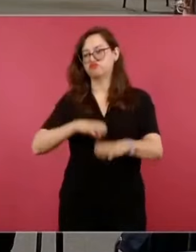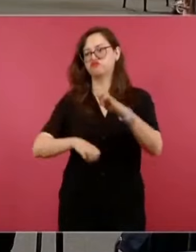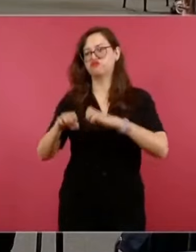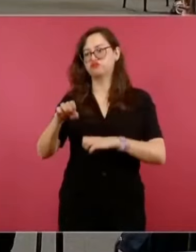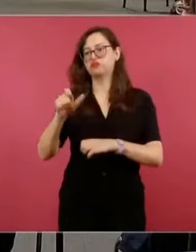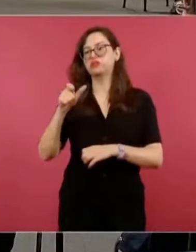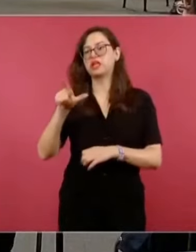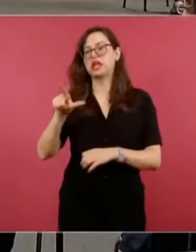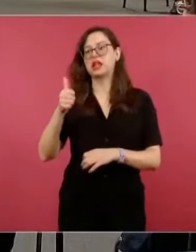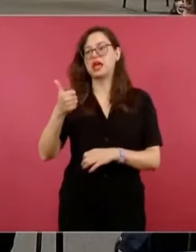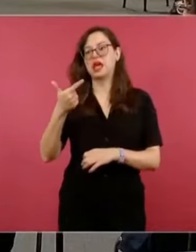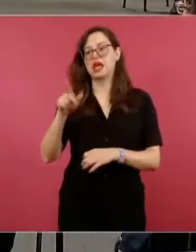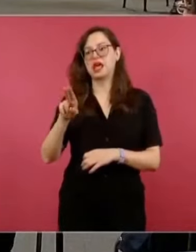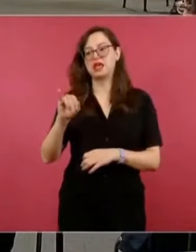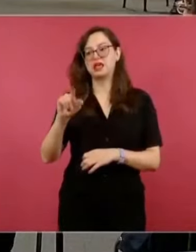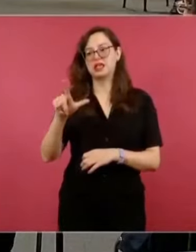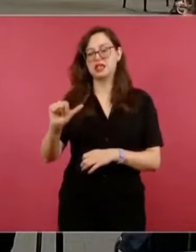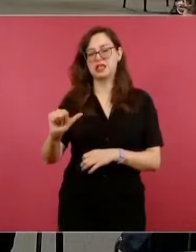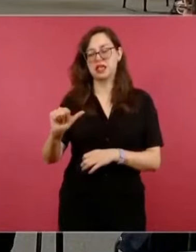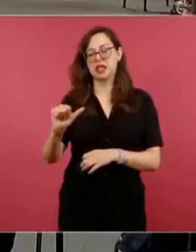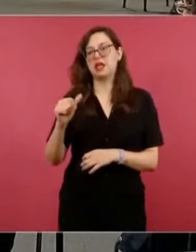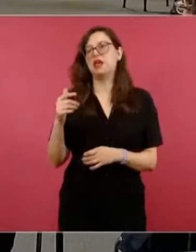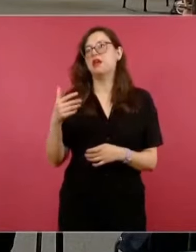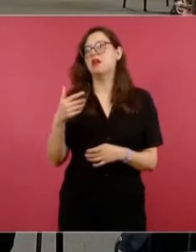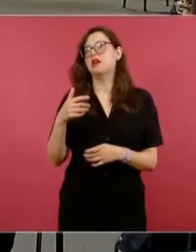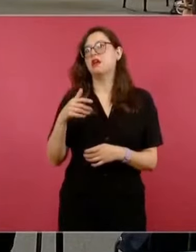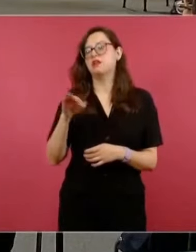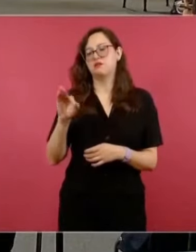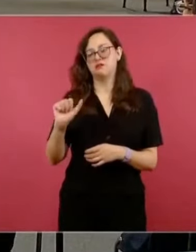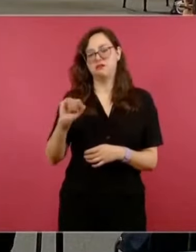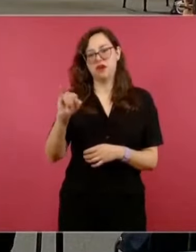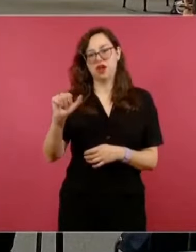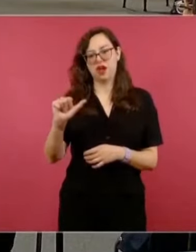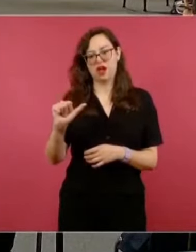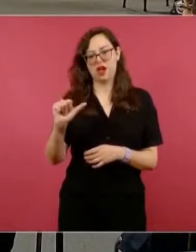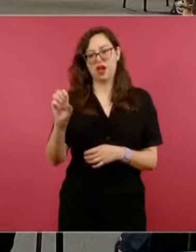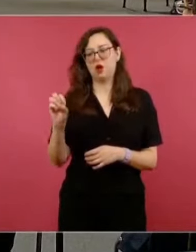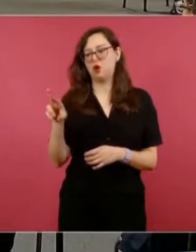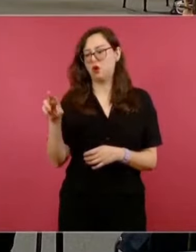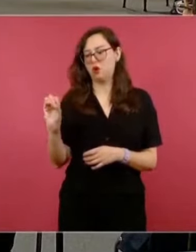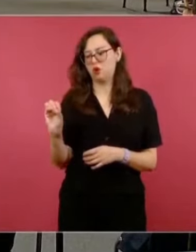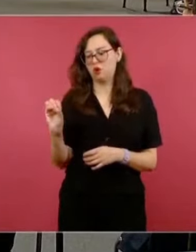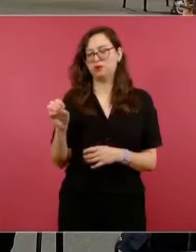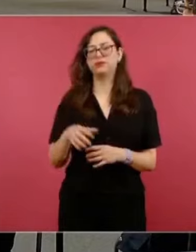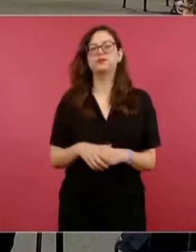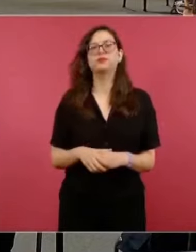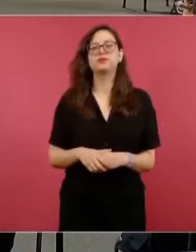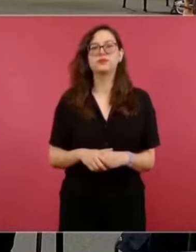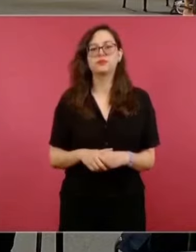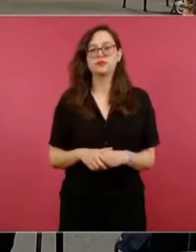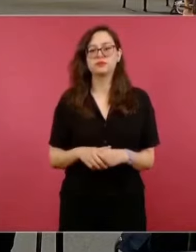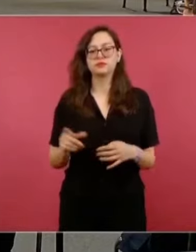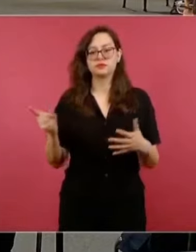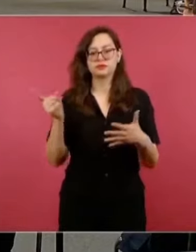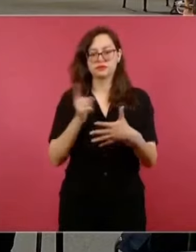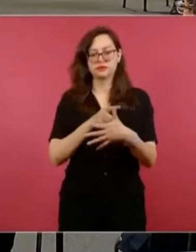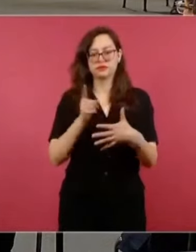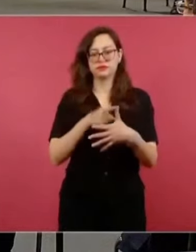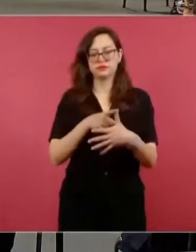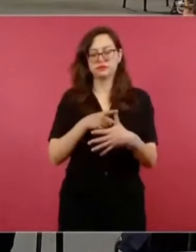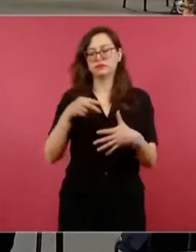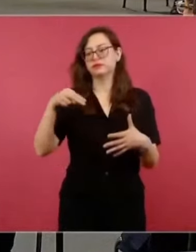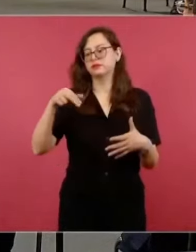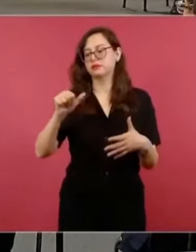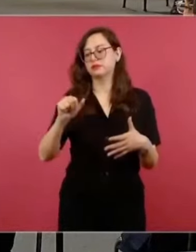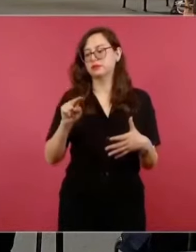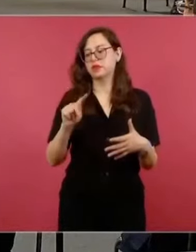la famosa Faja de Oro, en Naranjo. Luego estuve en Nautla,